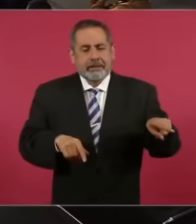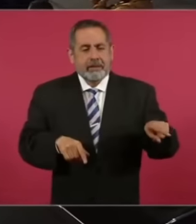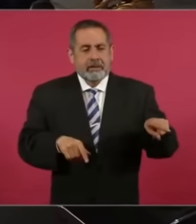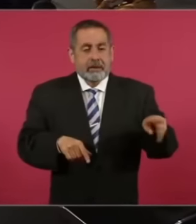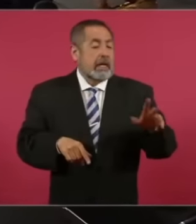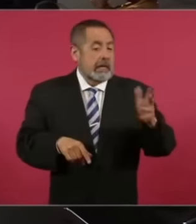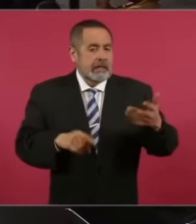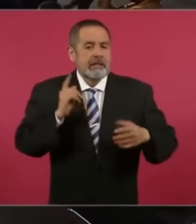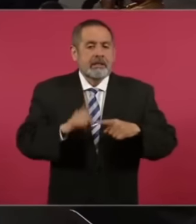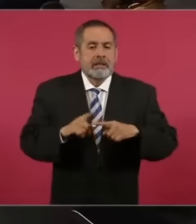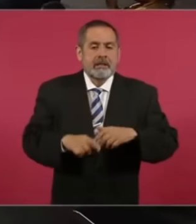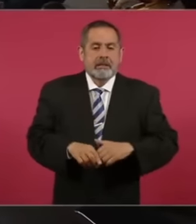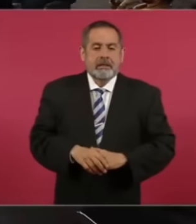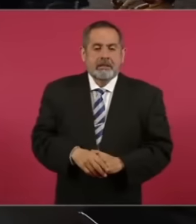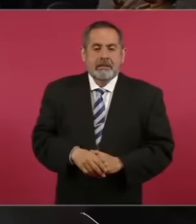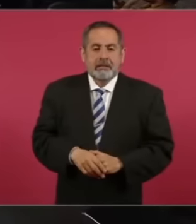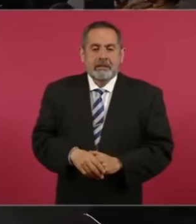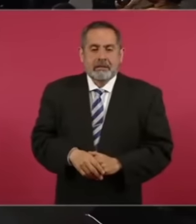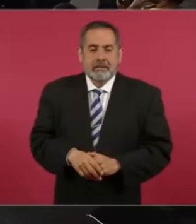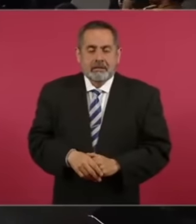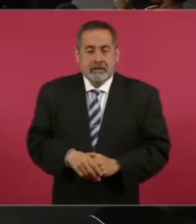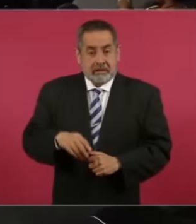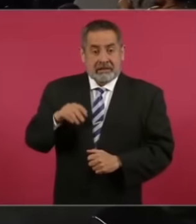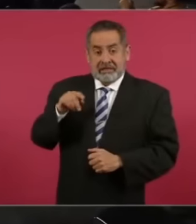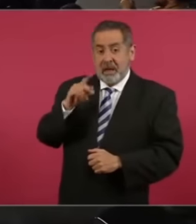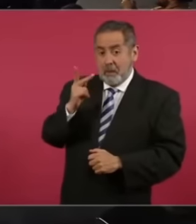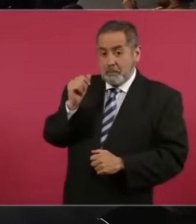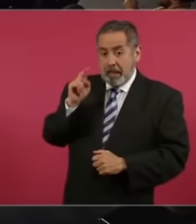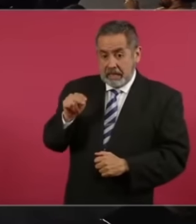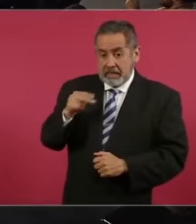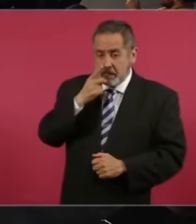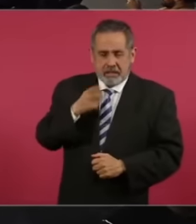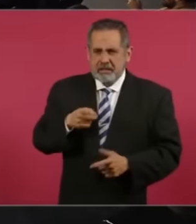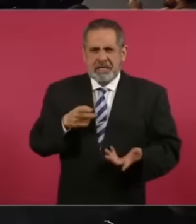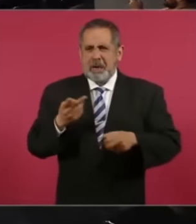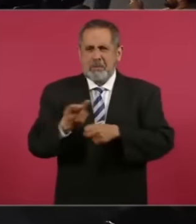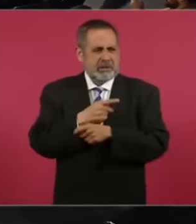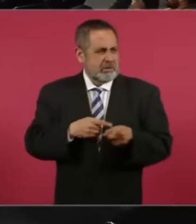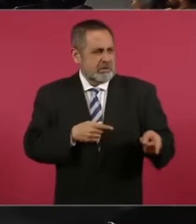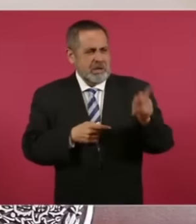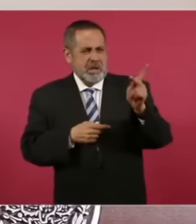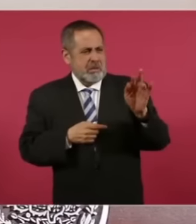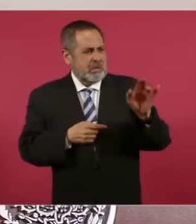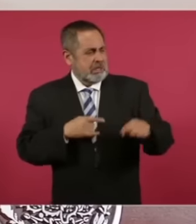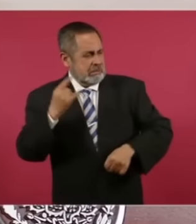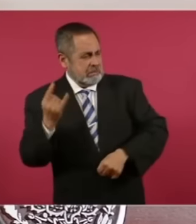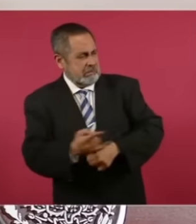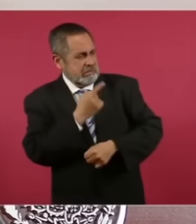Queja De que ya No le están Cumpliendo Los del PRI